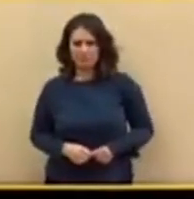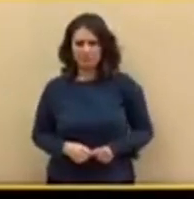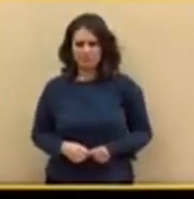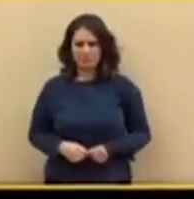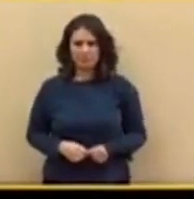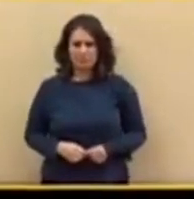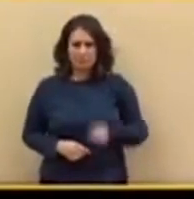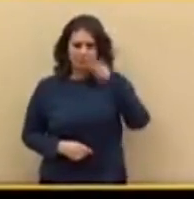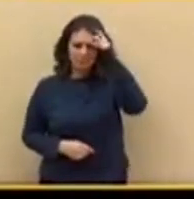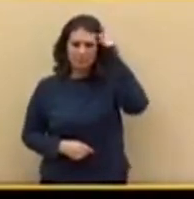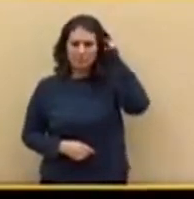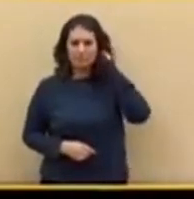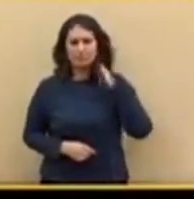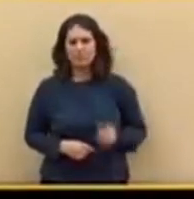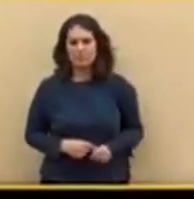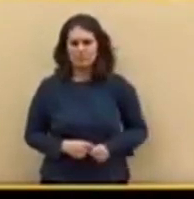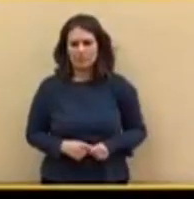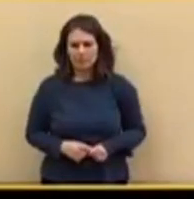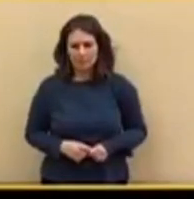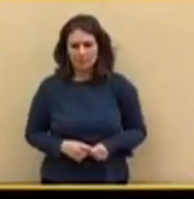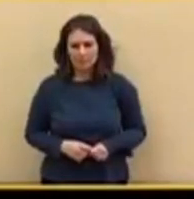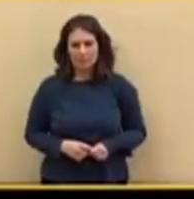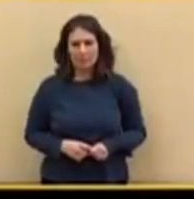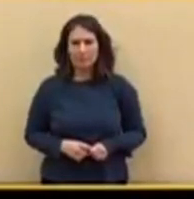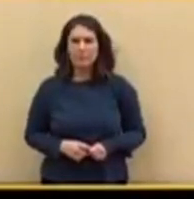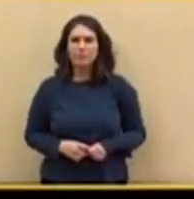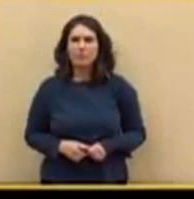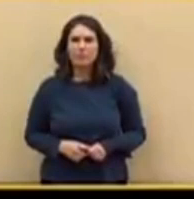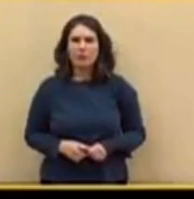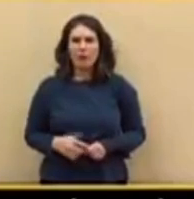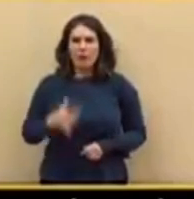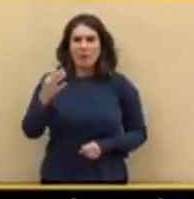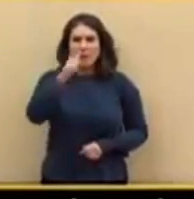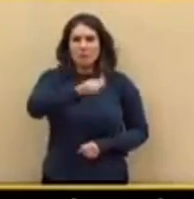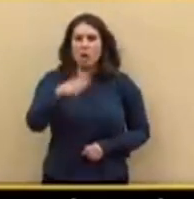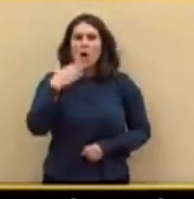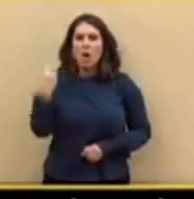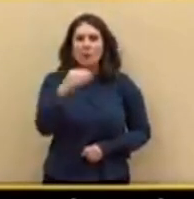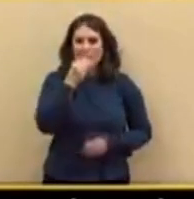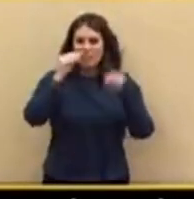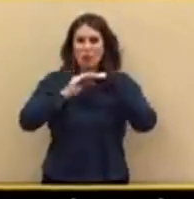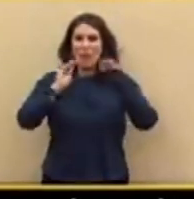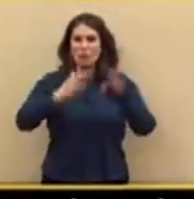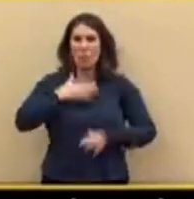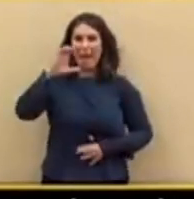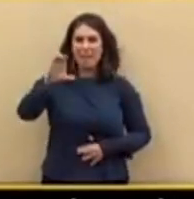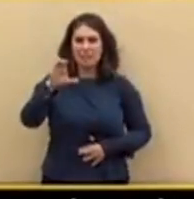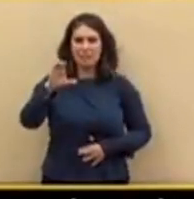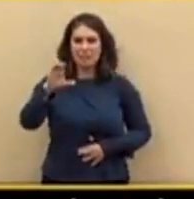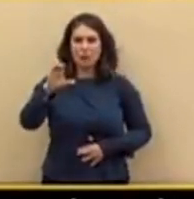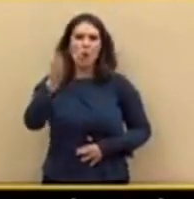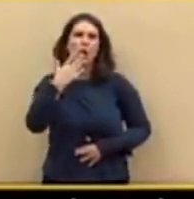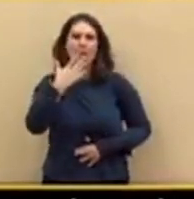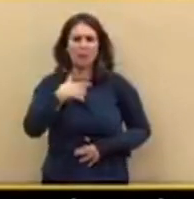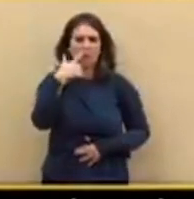Y quieren además negarles a nuestros jóvenes su derecho de conocer la historia de su patria con sus luces y